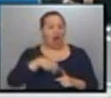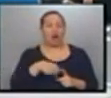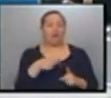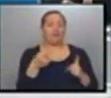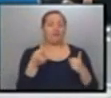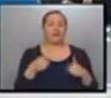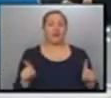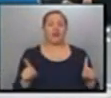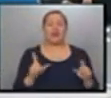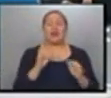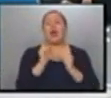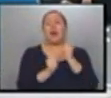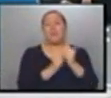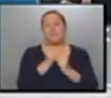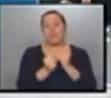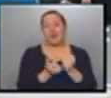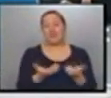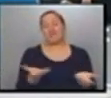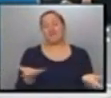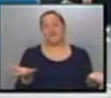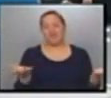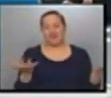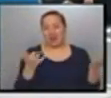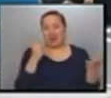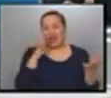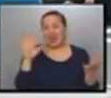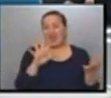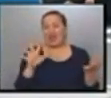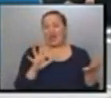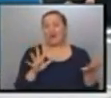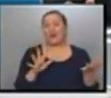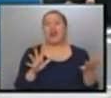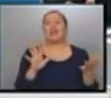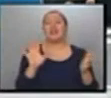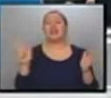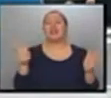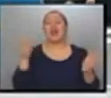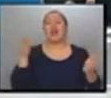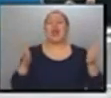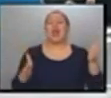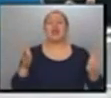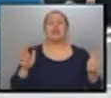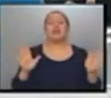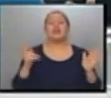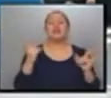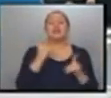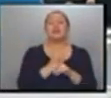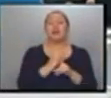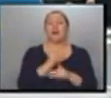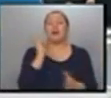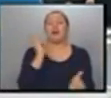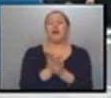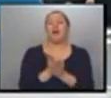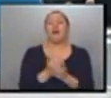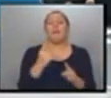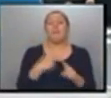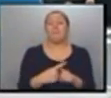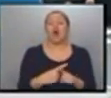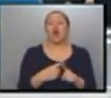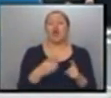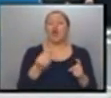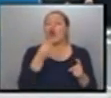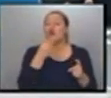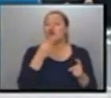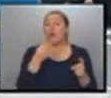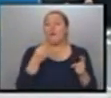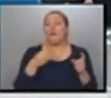no. La empresa, parece antipático, lo voy a decir, no tiene nada que ver con la cuestión estacional. Pero siempre te va a penalizar porque el consumo necesariamente va a ser mayor porque hizo más